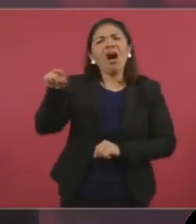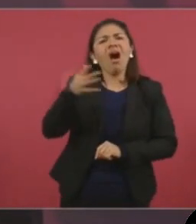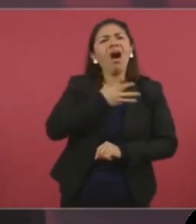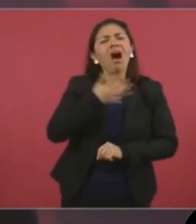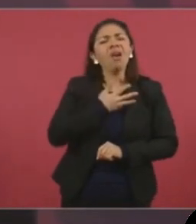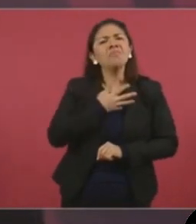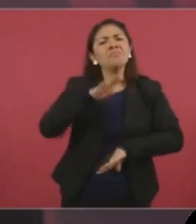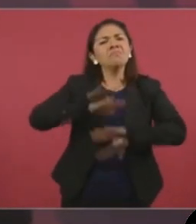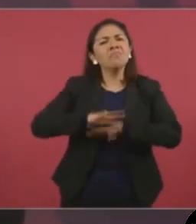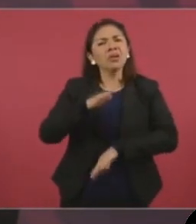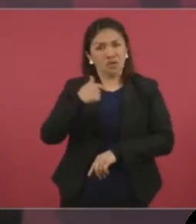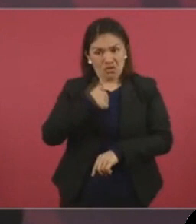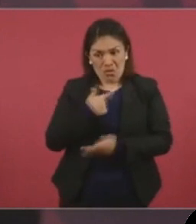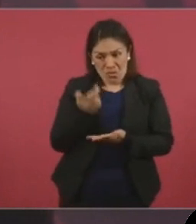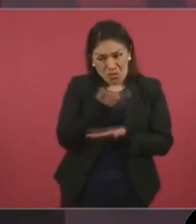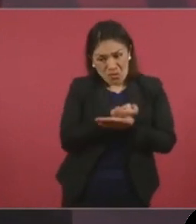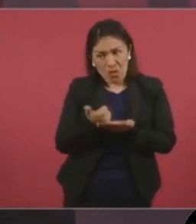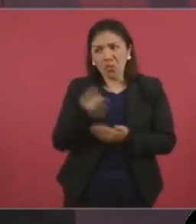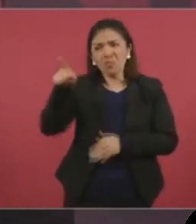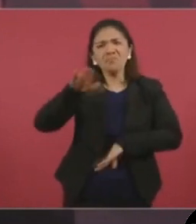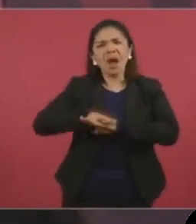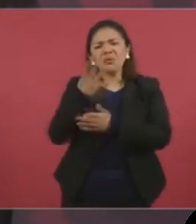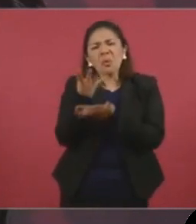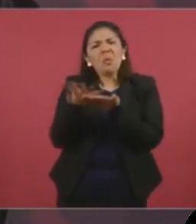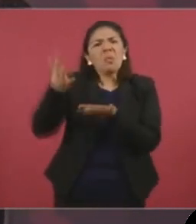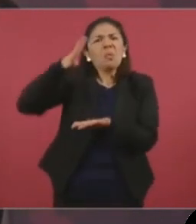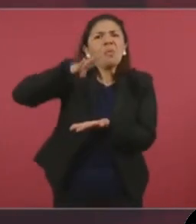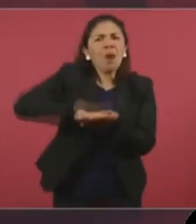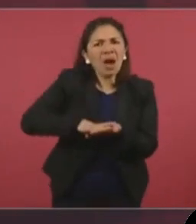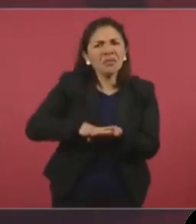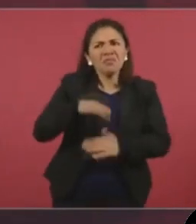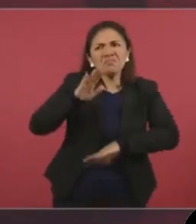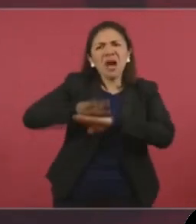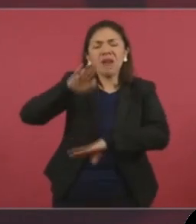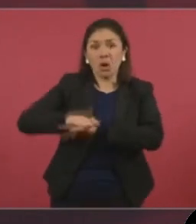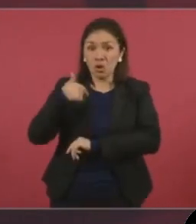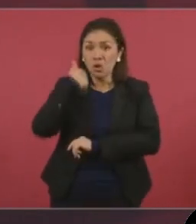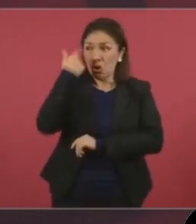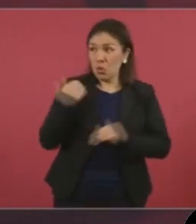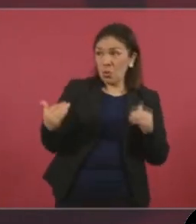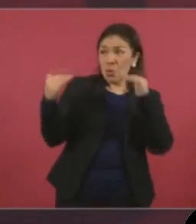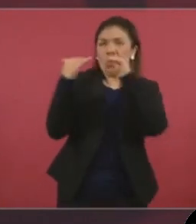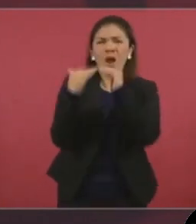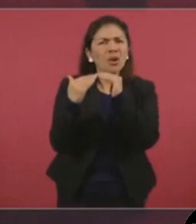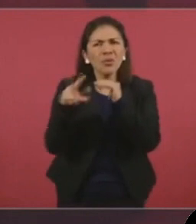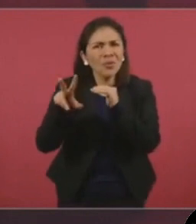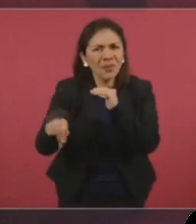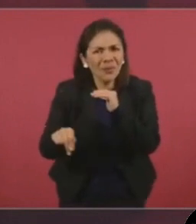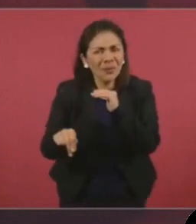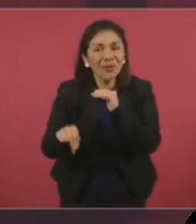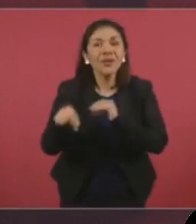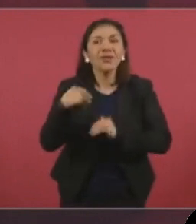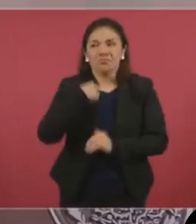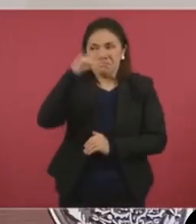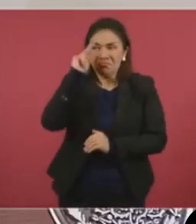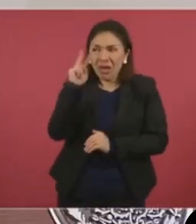que lo que yo percibo. Y no es porque yo quiera ganar como ellos, sino porque se me hace